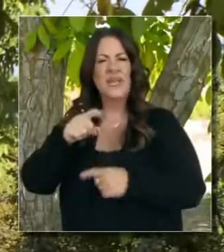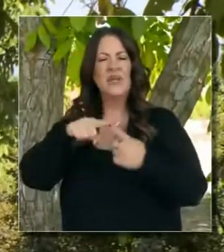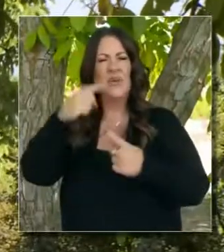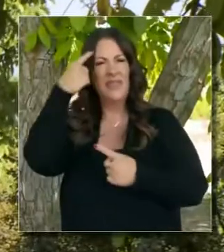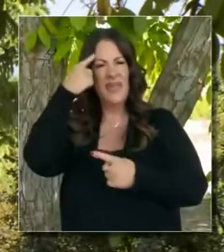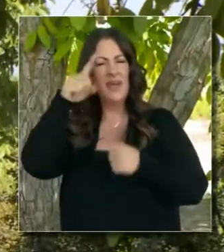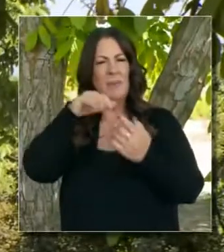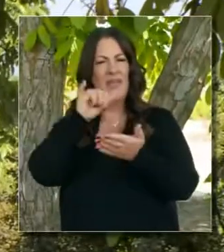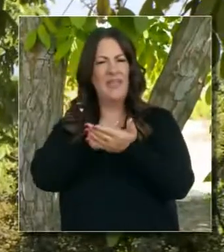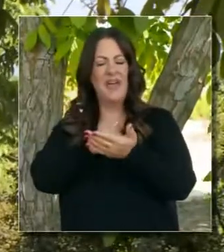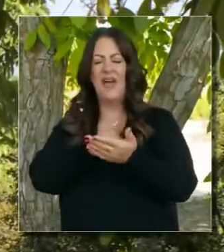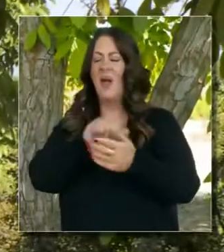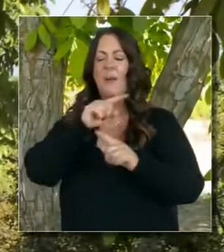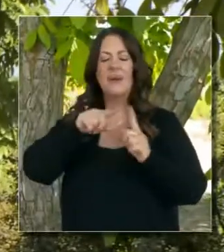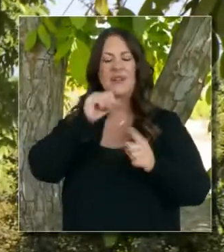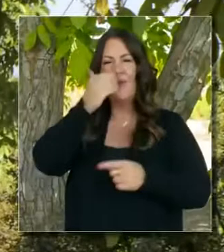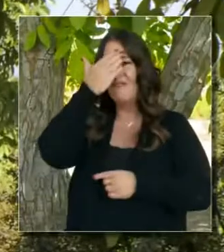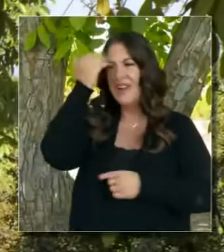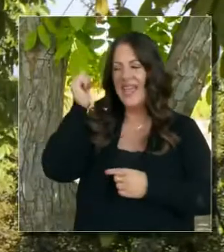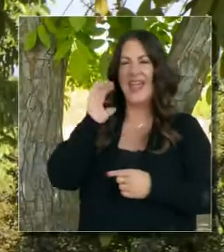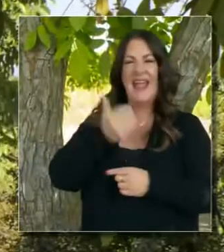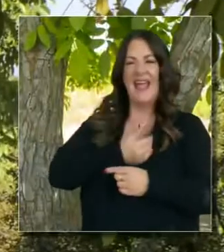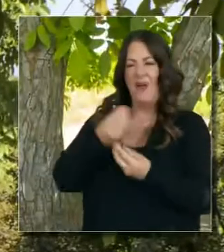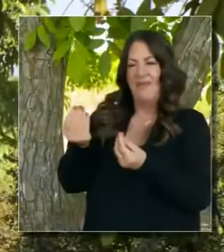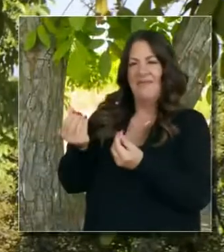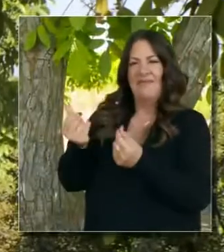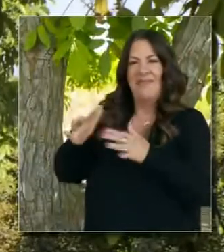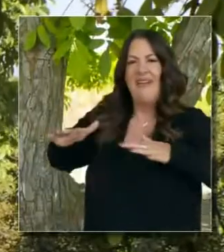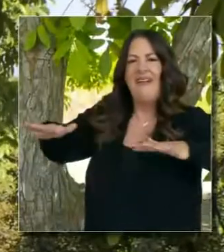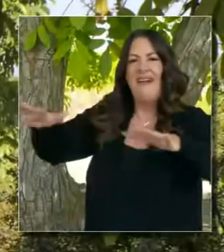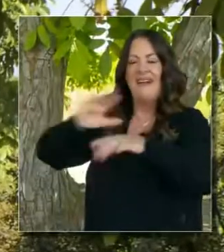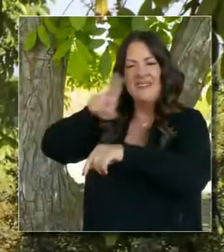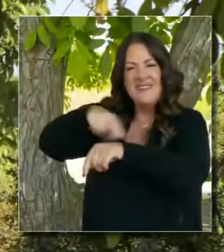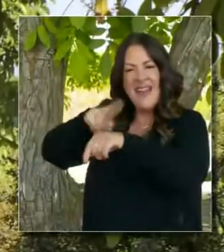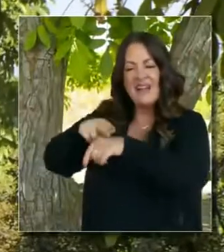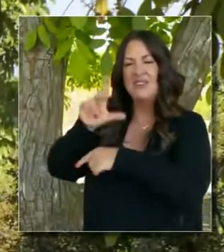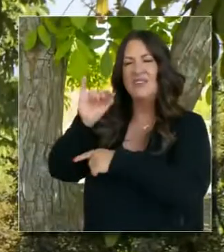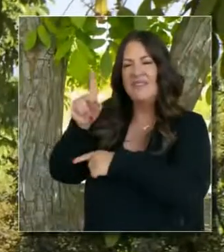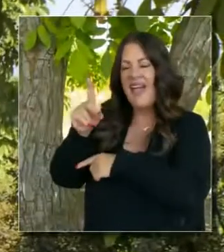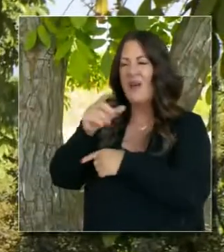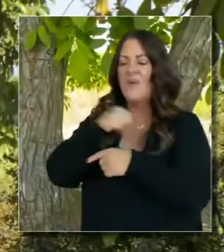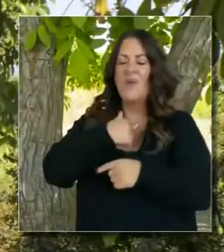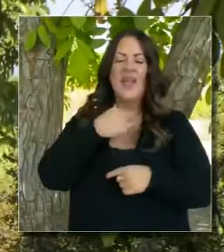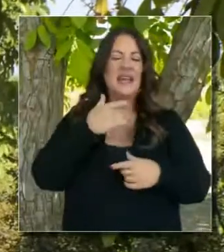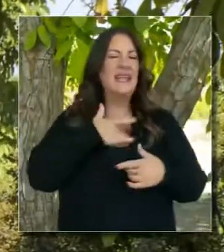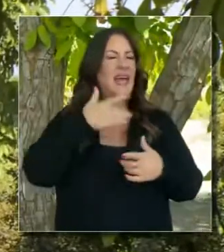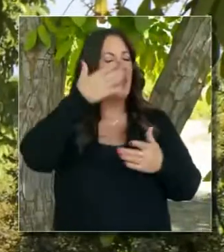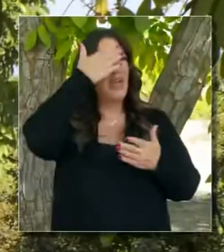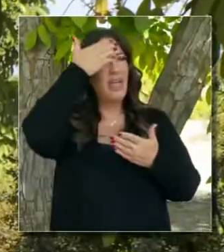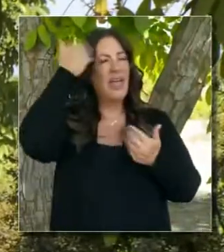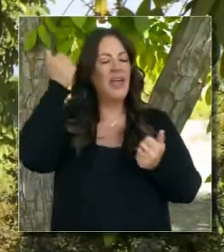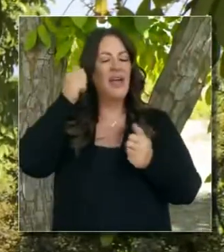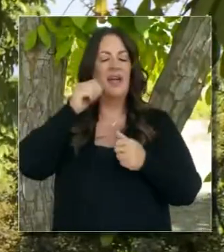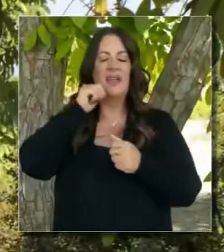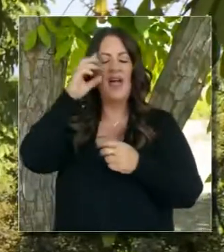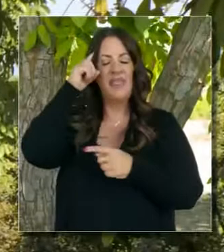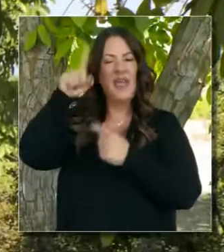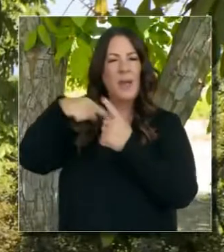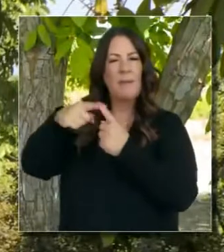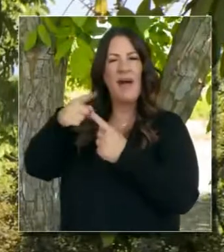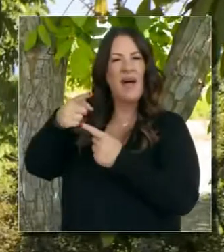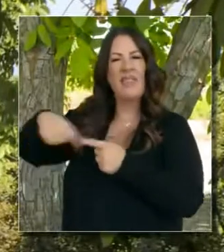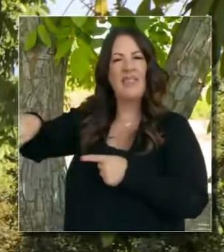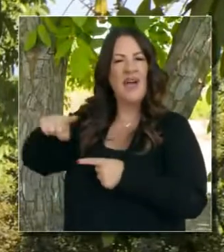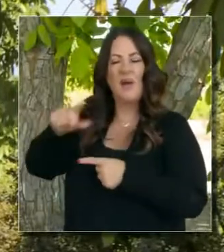nos olvidan nuestras tierras agrícolas, nuestras tierras silvestres. Se nos olvidan nuestras especies indígenas